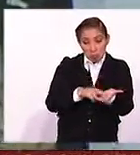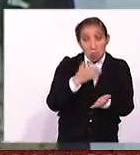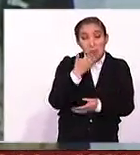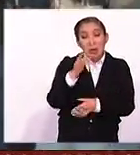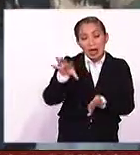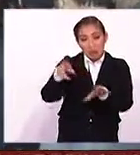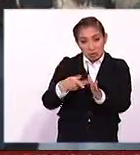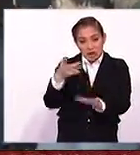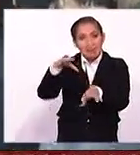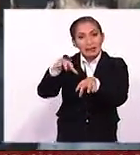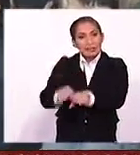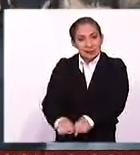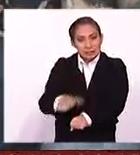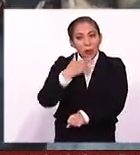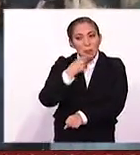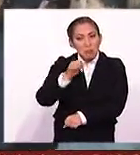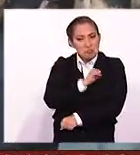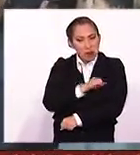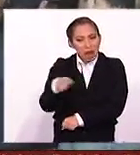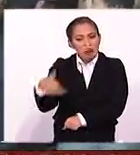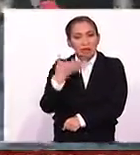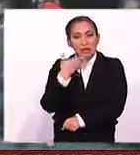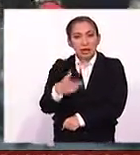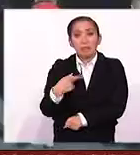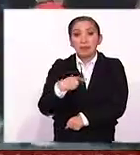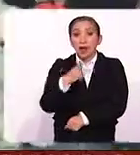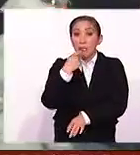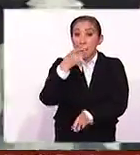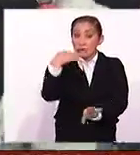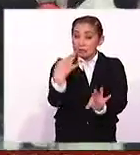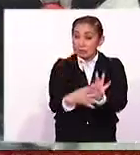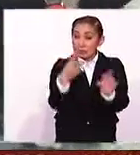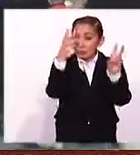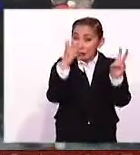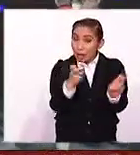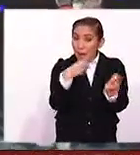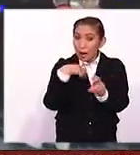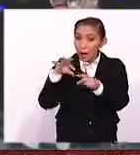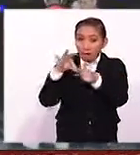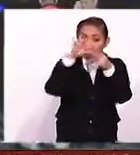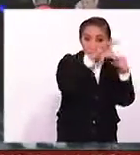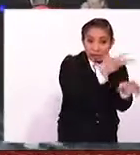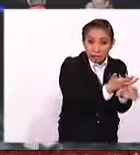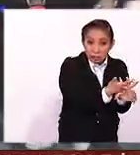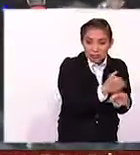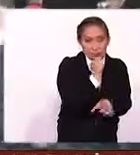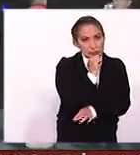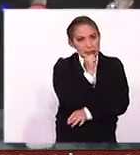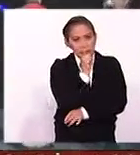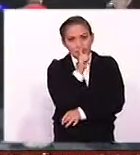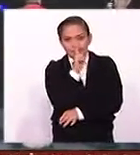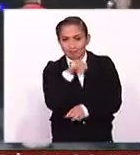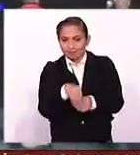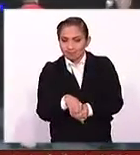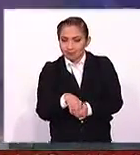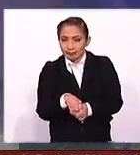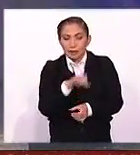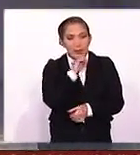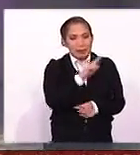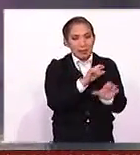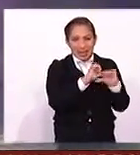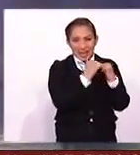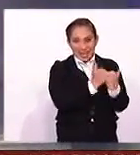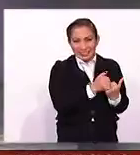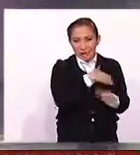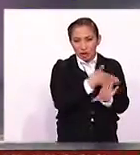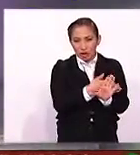que fue la recaptura del señor Wisman Loera. Y no han hablado explícitamente sobre el tema del extradito. Tampoco lo hizo la Agencia Federal Antidrogas de